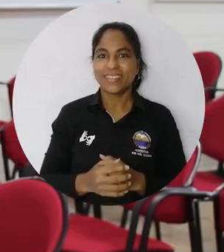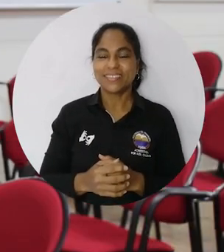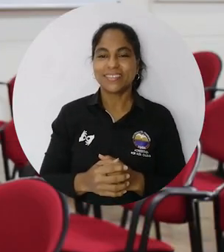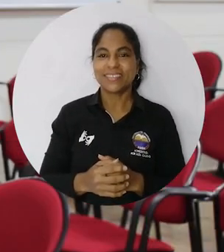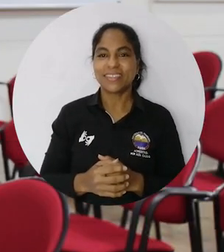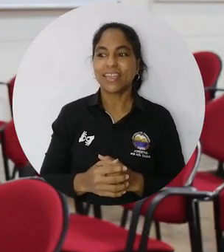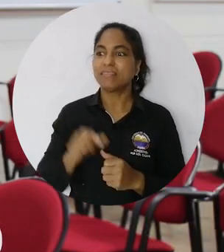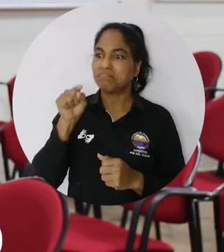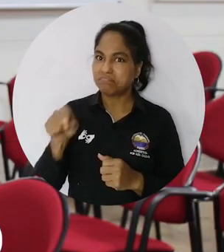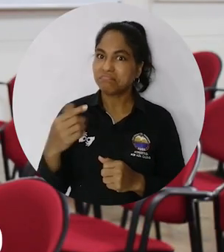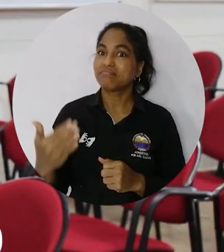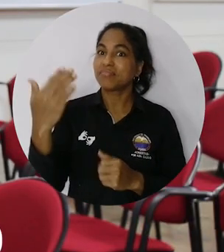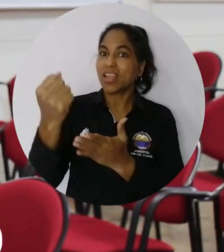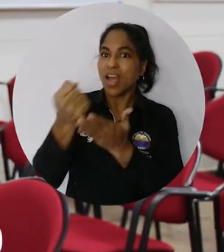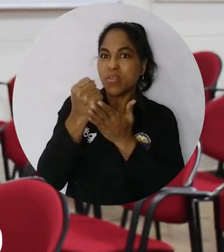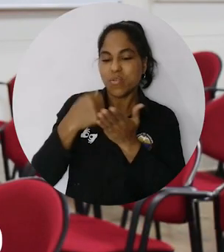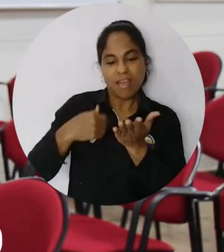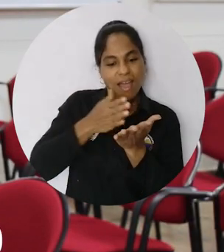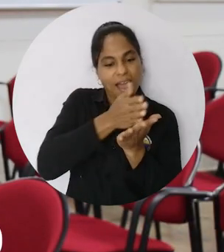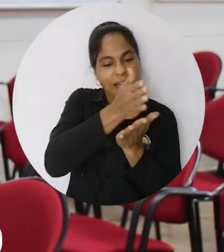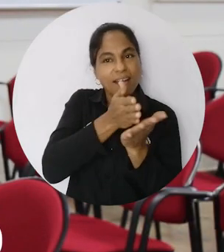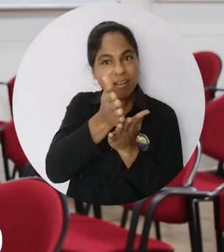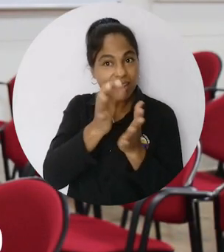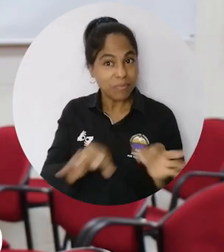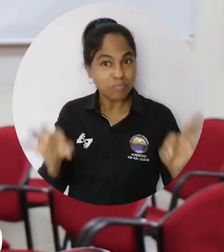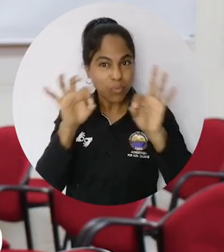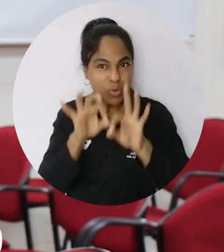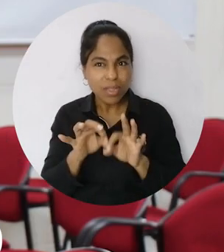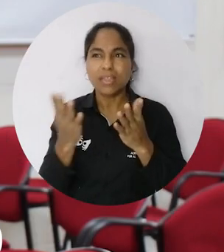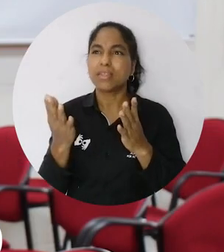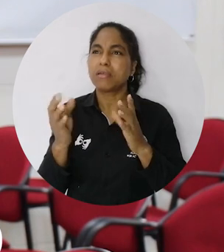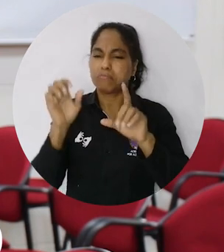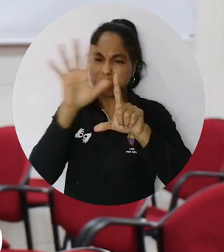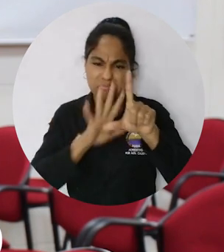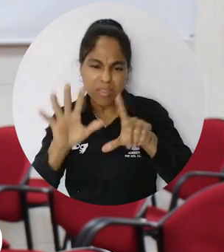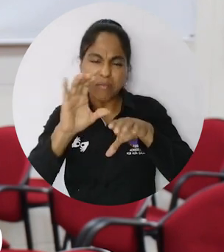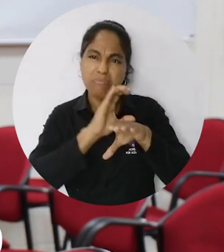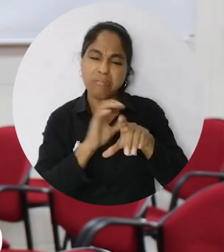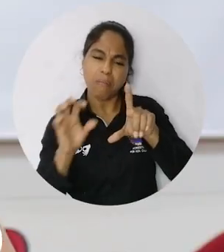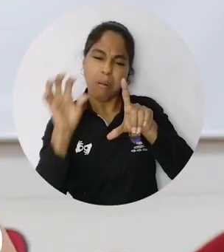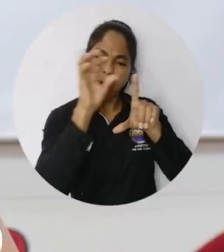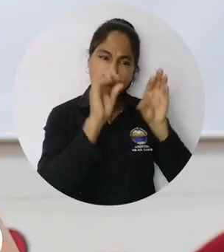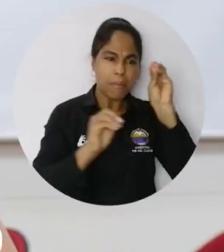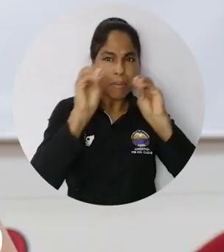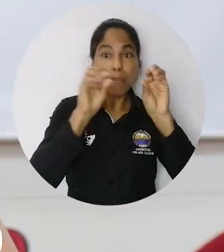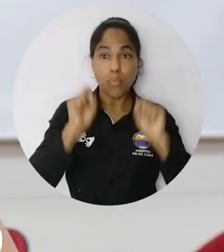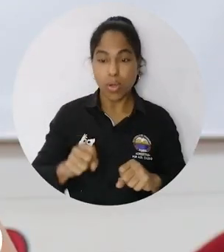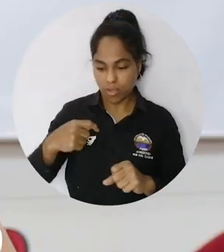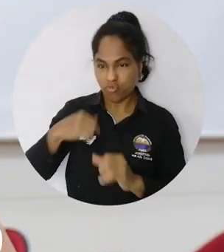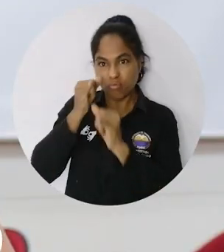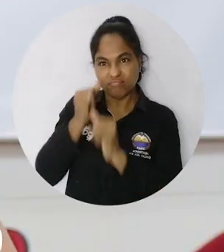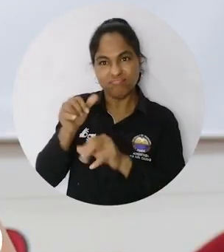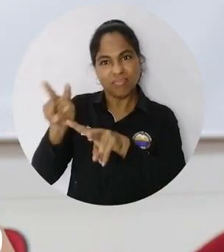paredes. Este mundo también entra en nuestra carrera y que de todas las formas podemos crear contenidos. Yo como ingeniera